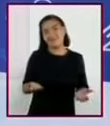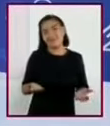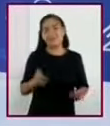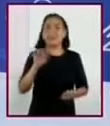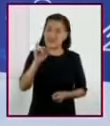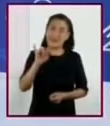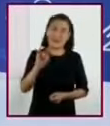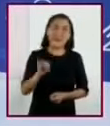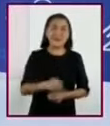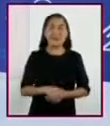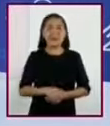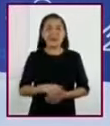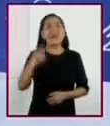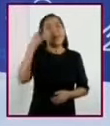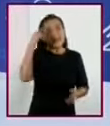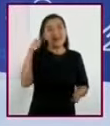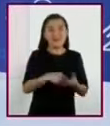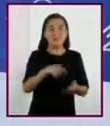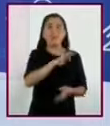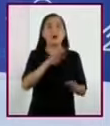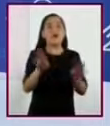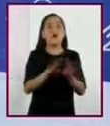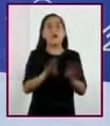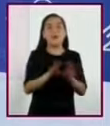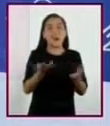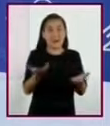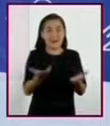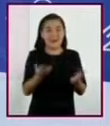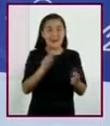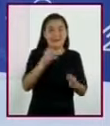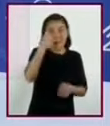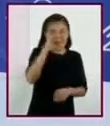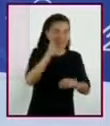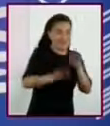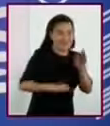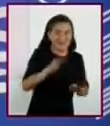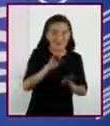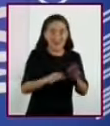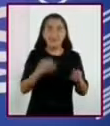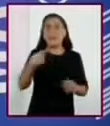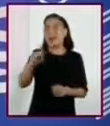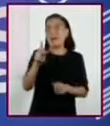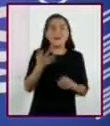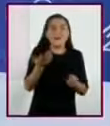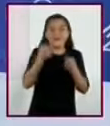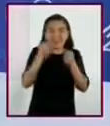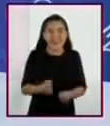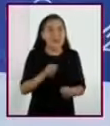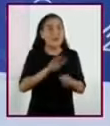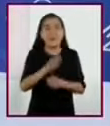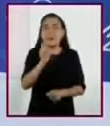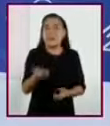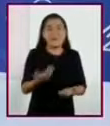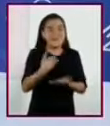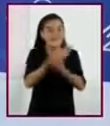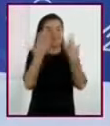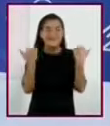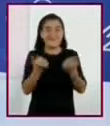Sí, sí, creo que es una especie de tratamiento, pero no sé a cuál se refiere o en qué consiste.